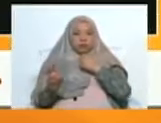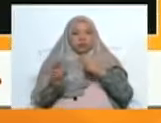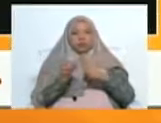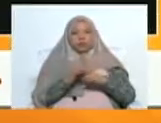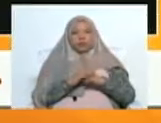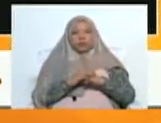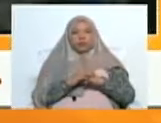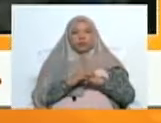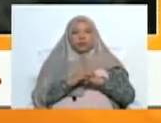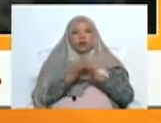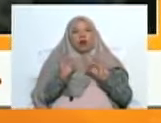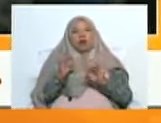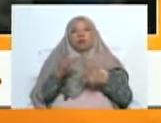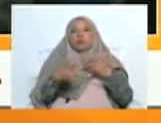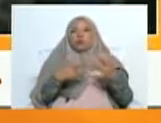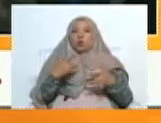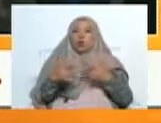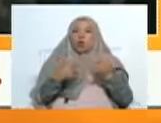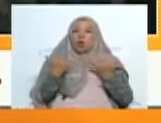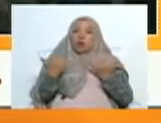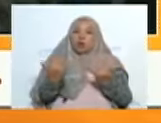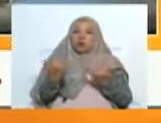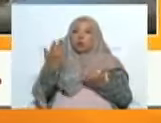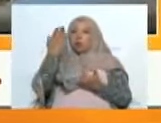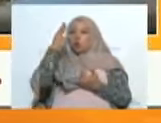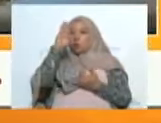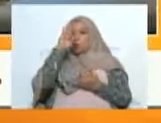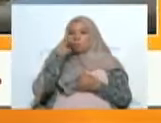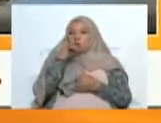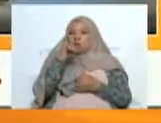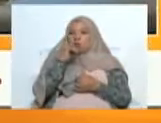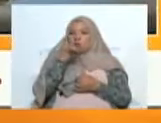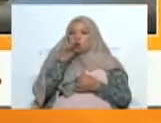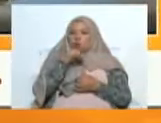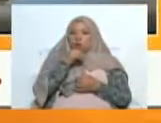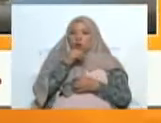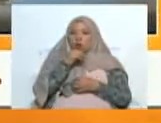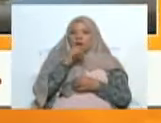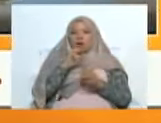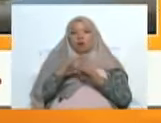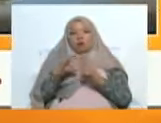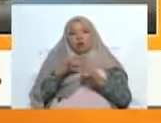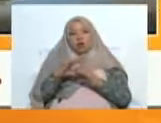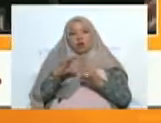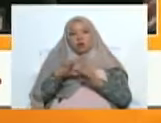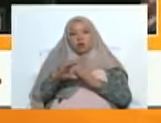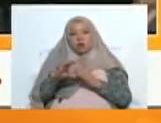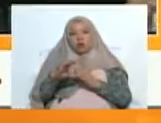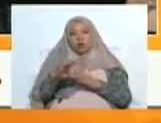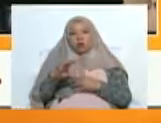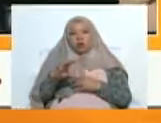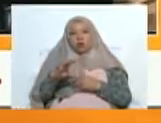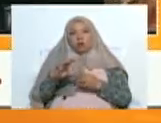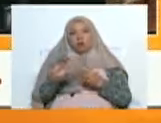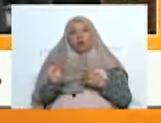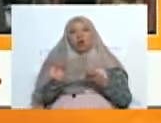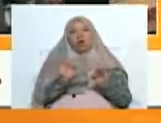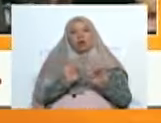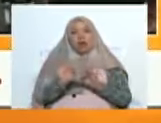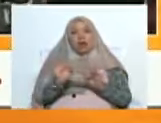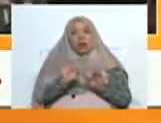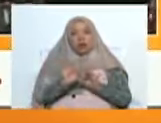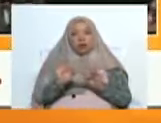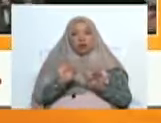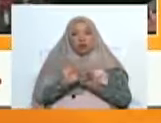De manera que, indudablemente, que hubo una extraordinaria combinación. Tenemos que recordar que el Festival Internacional de Teatro Progresista